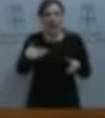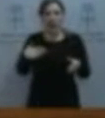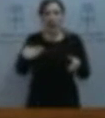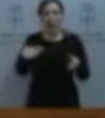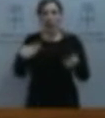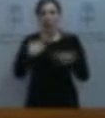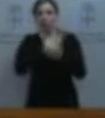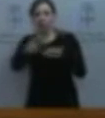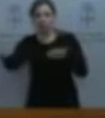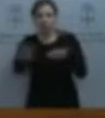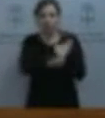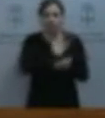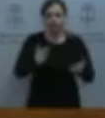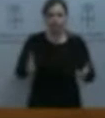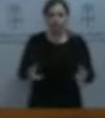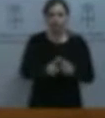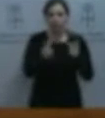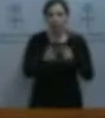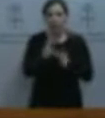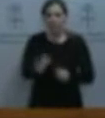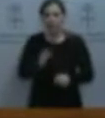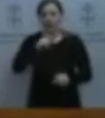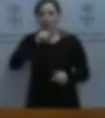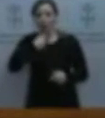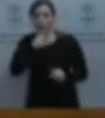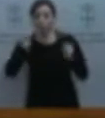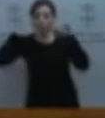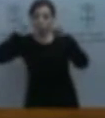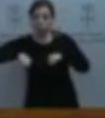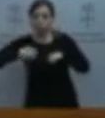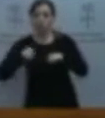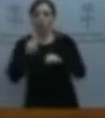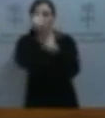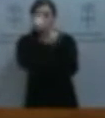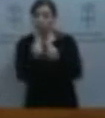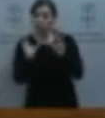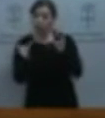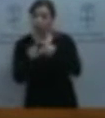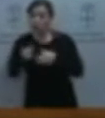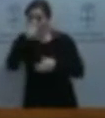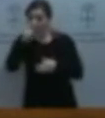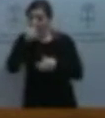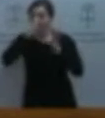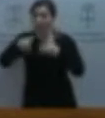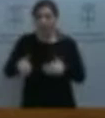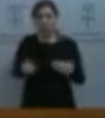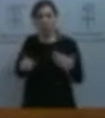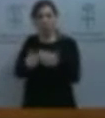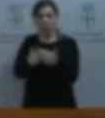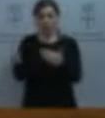social y odio, mientras pacta unos presupuestos con el Gobierno socialista que impiden, precisamente, que los